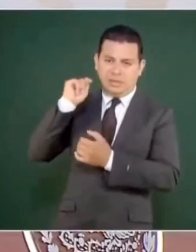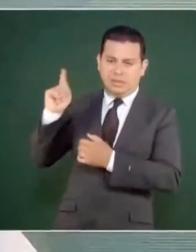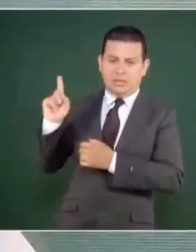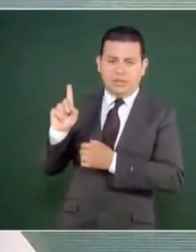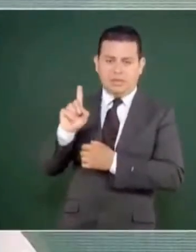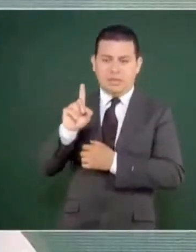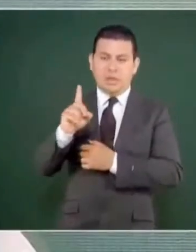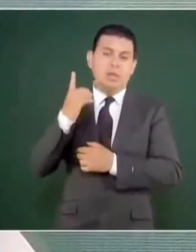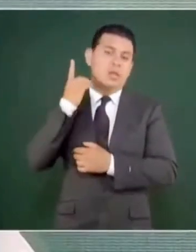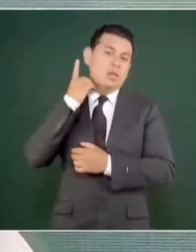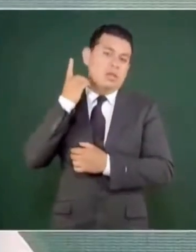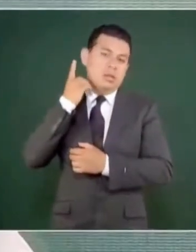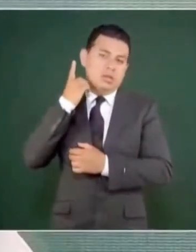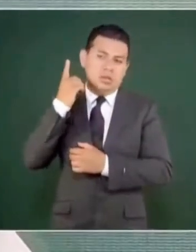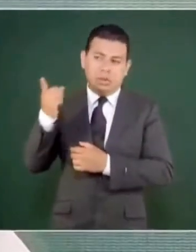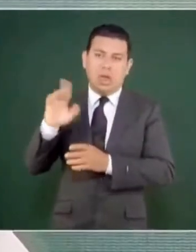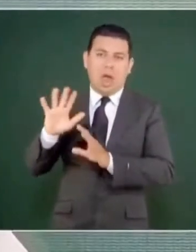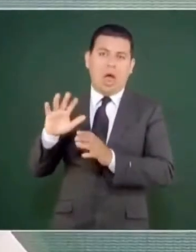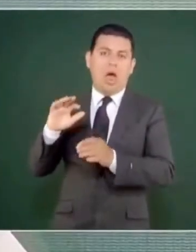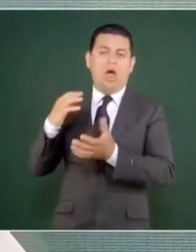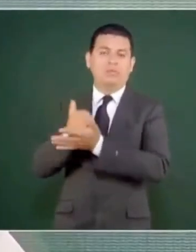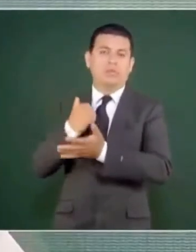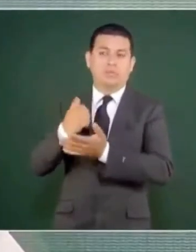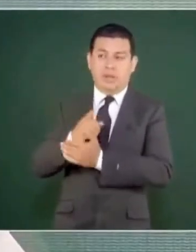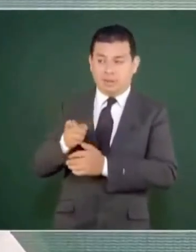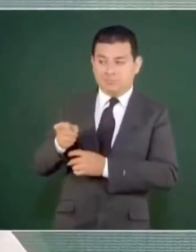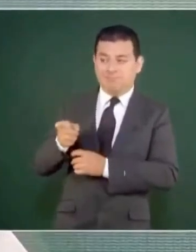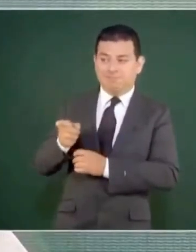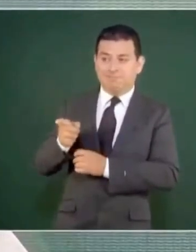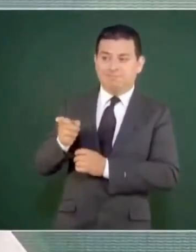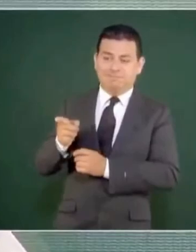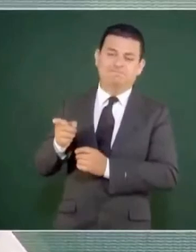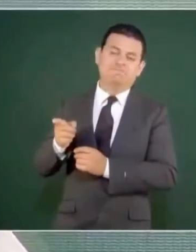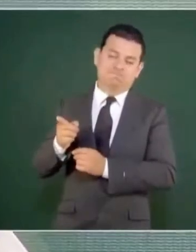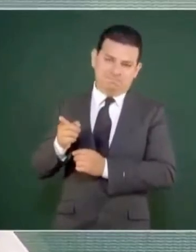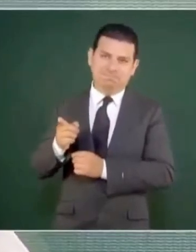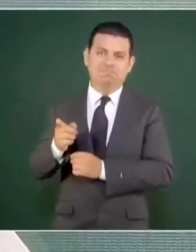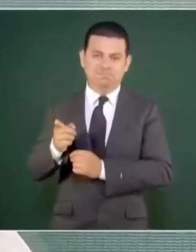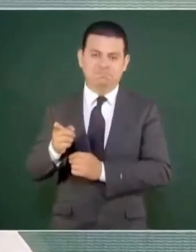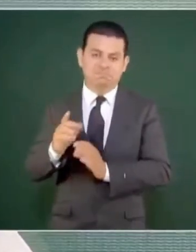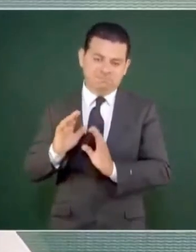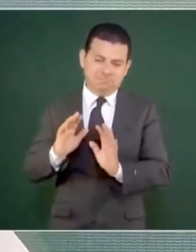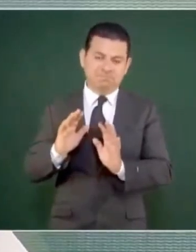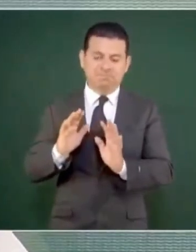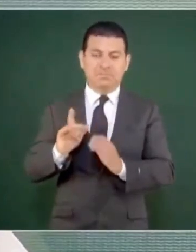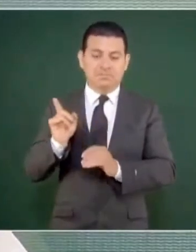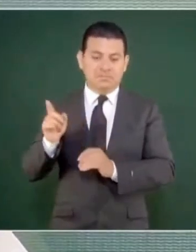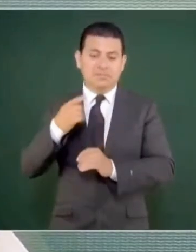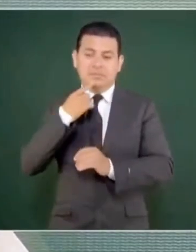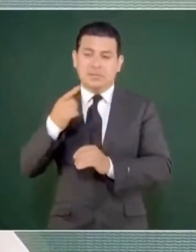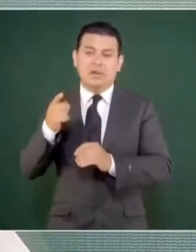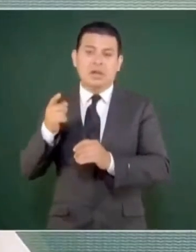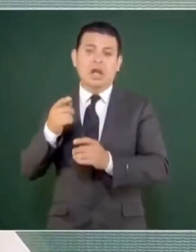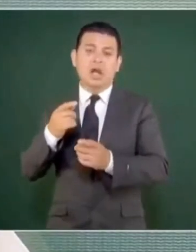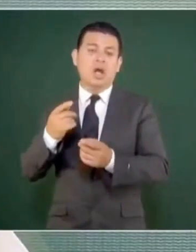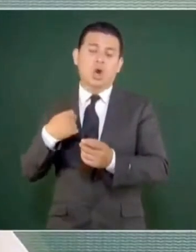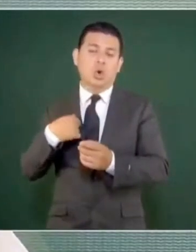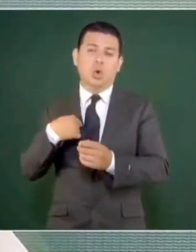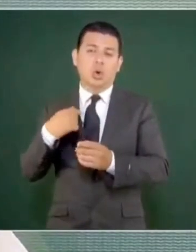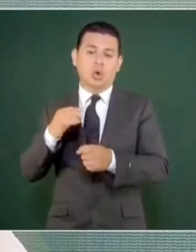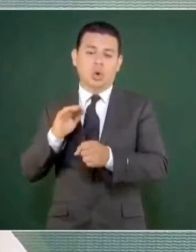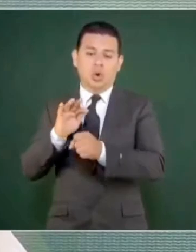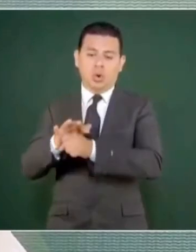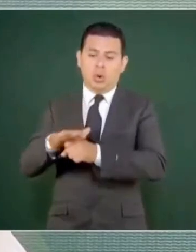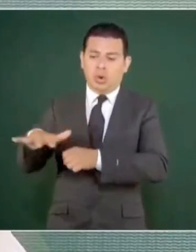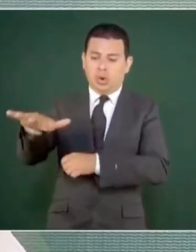llegó a ser diputado constituyente, estaba a favor de